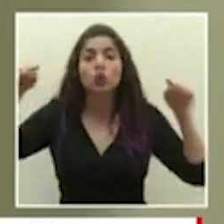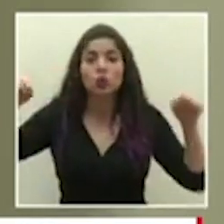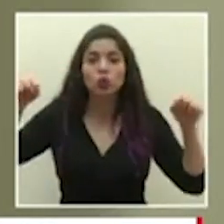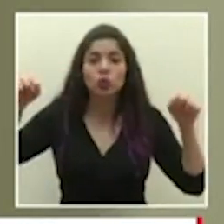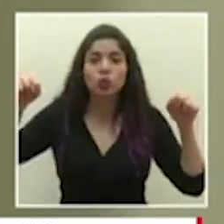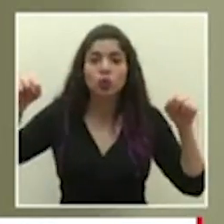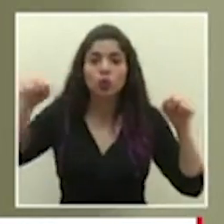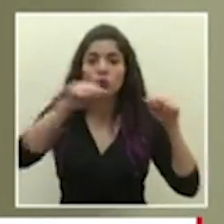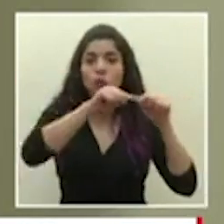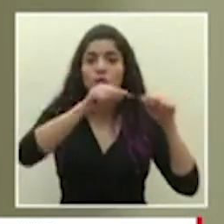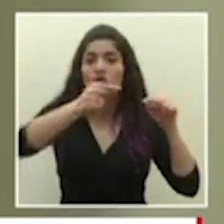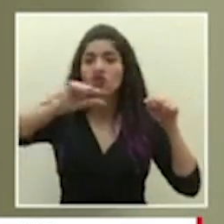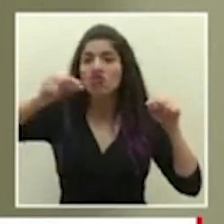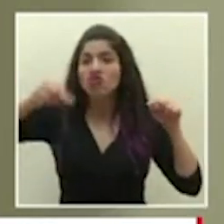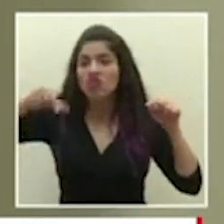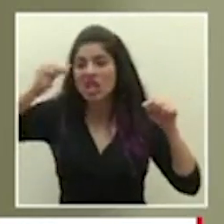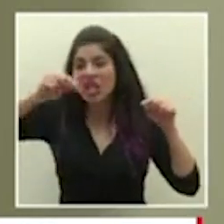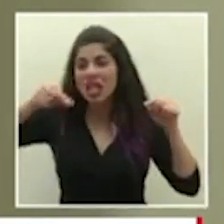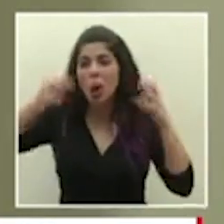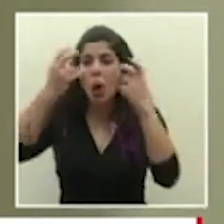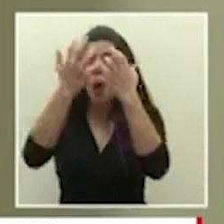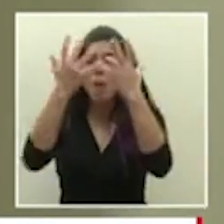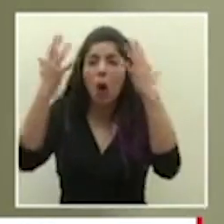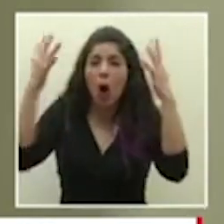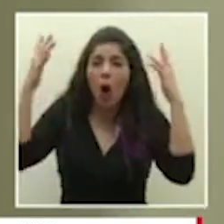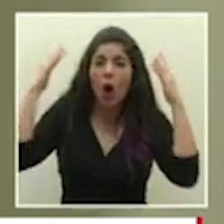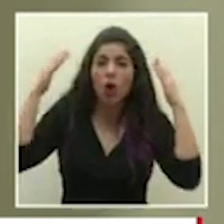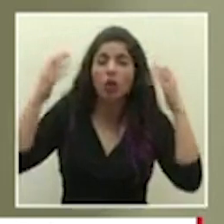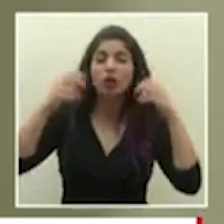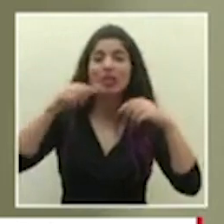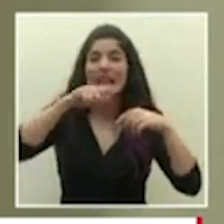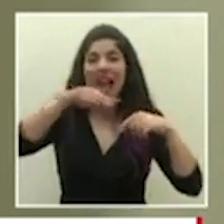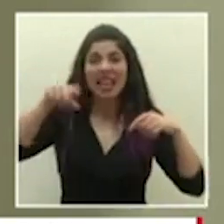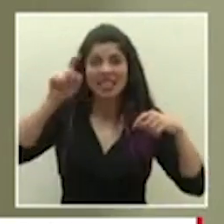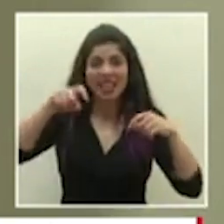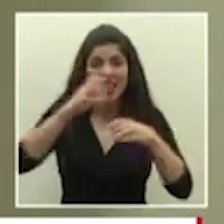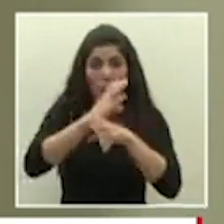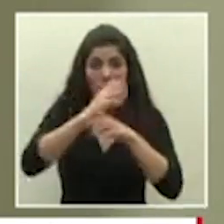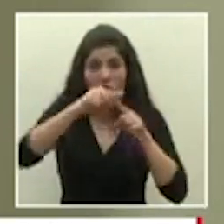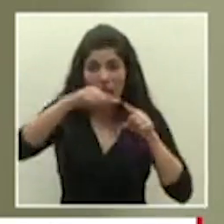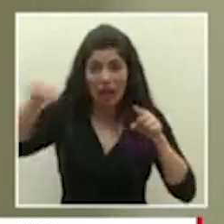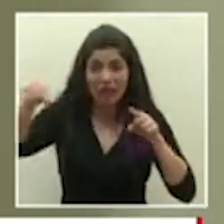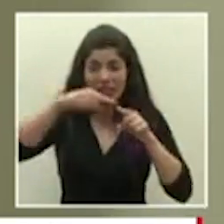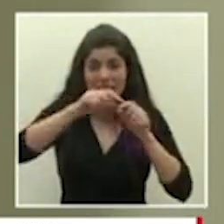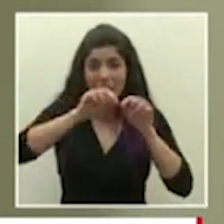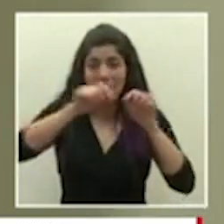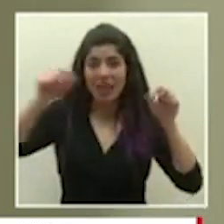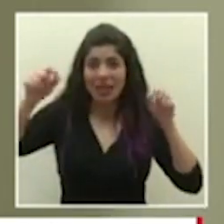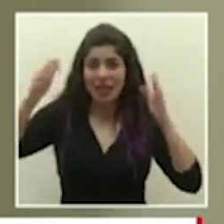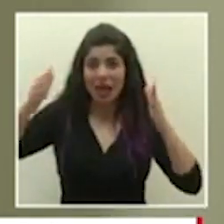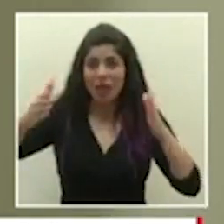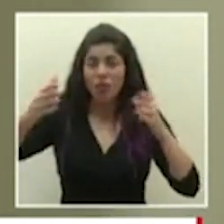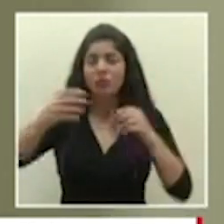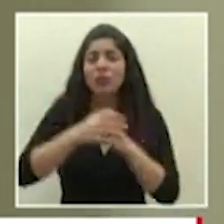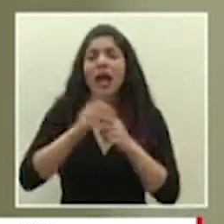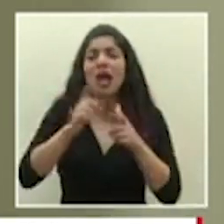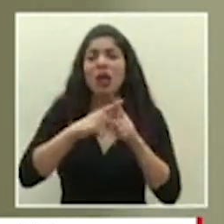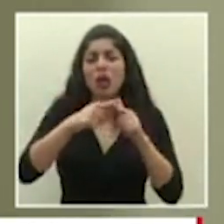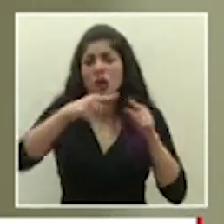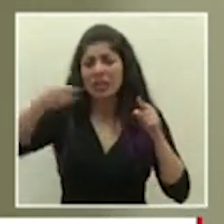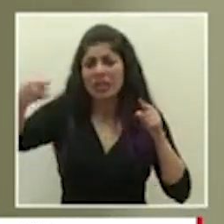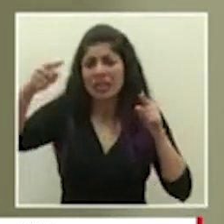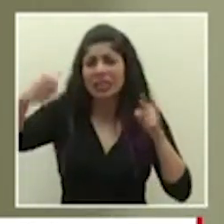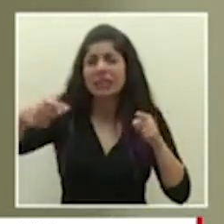donde hay un río y mucho bosque y mucha jungla y eso es lo que hay que patrullar entonces la discusión está